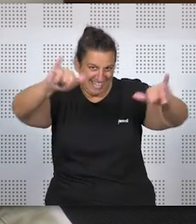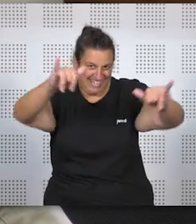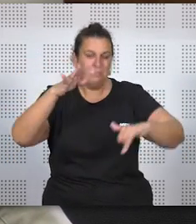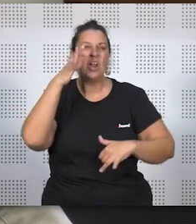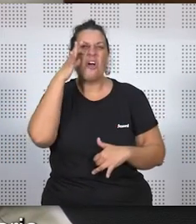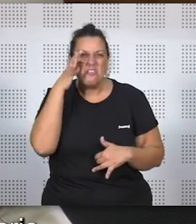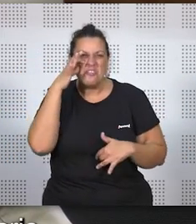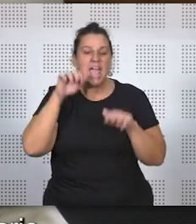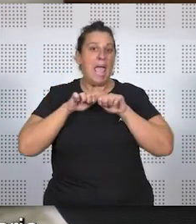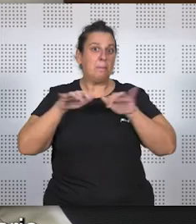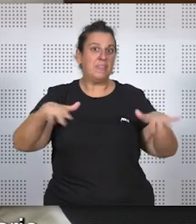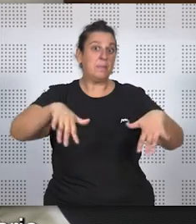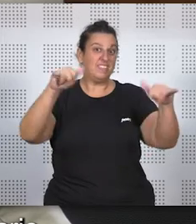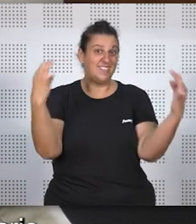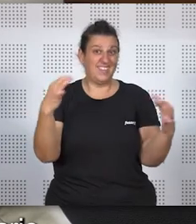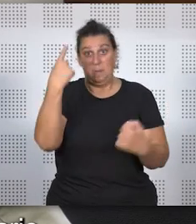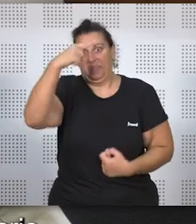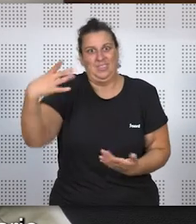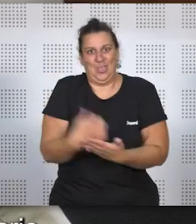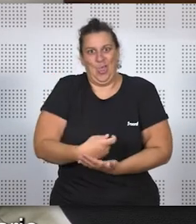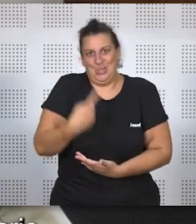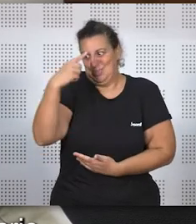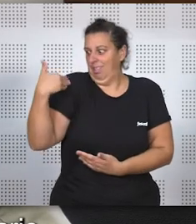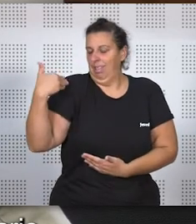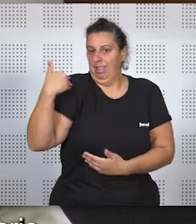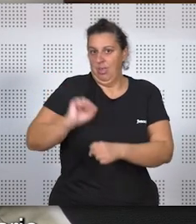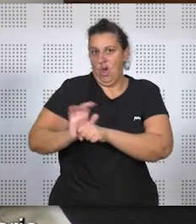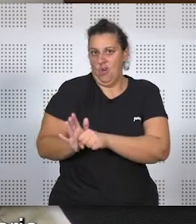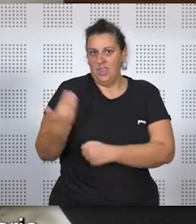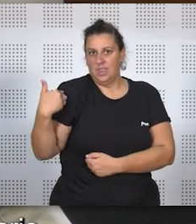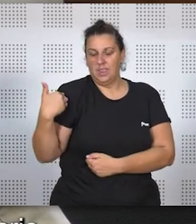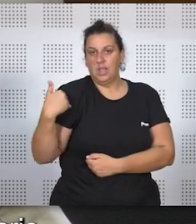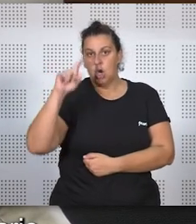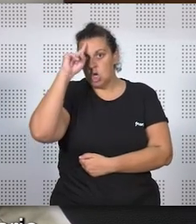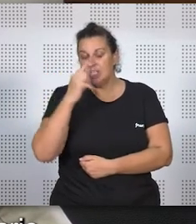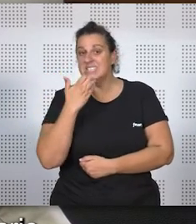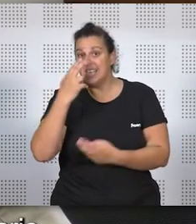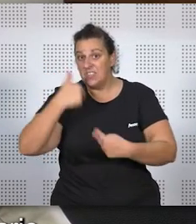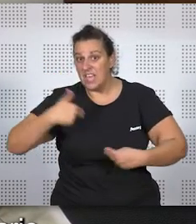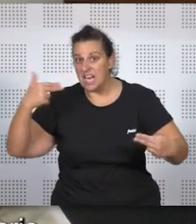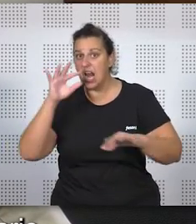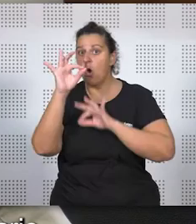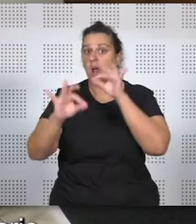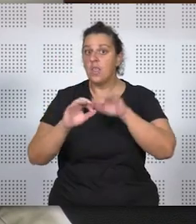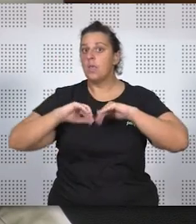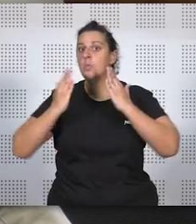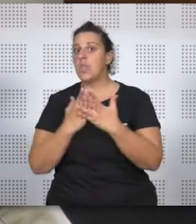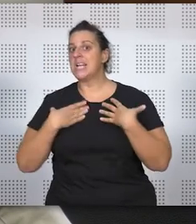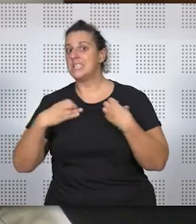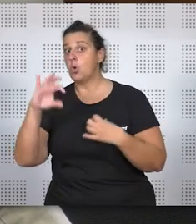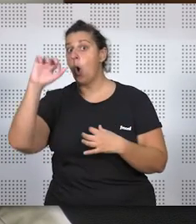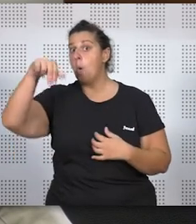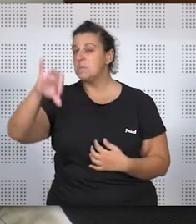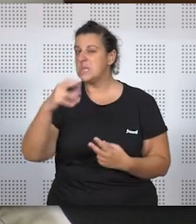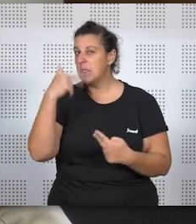que se entiende por epidemia? Hombre, la tenemos muy reciente. No sé si sería necesario que fuera declarada por la Organización Mundial de la Salud, como fue el